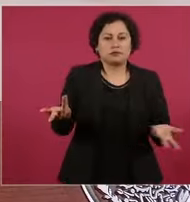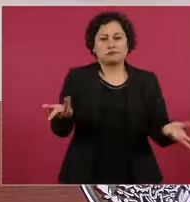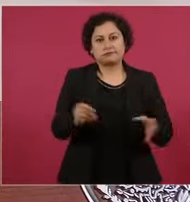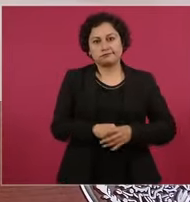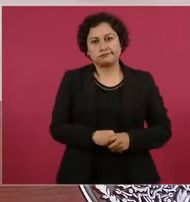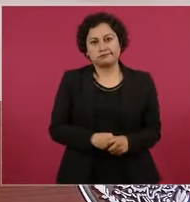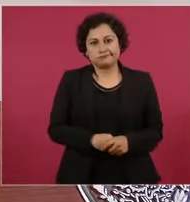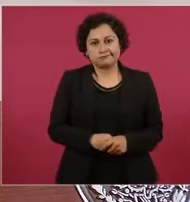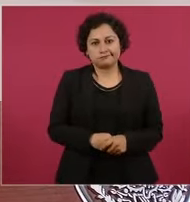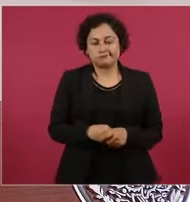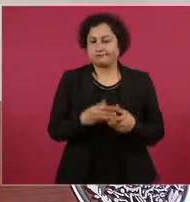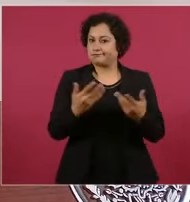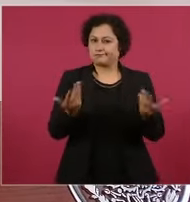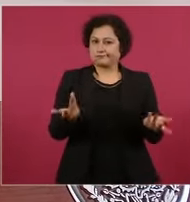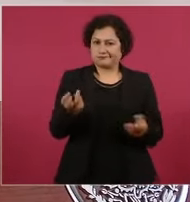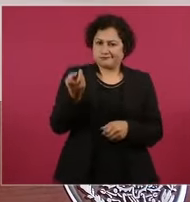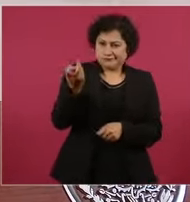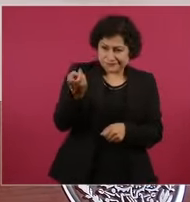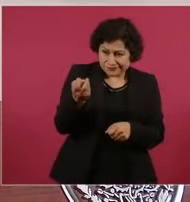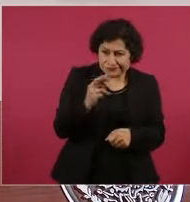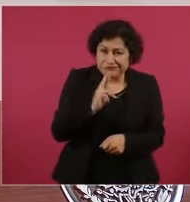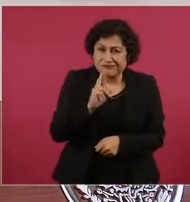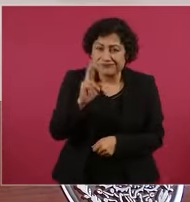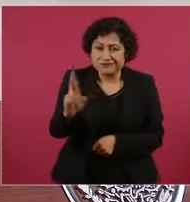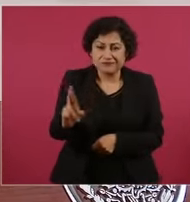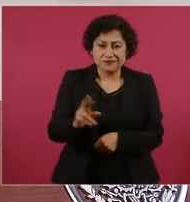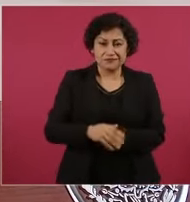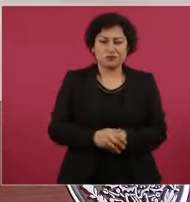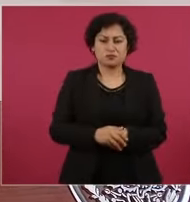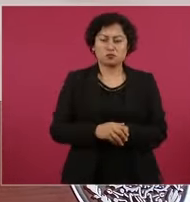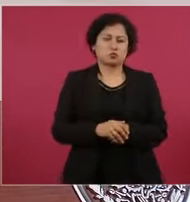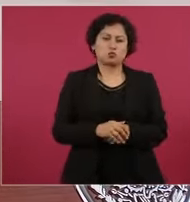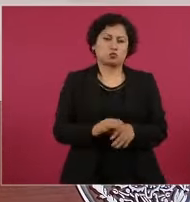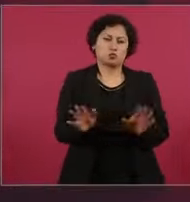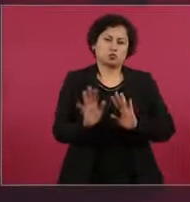Entonces, eso no vamos a estarlo contestando, pero si hay algo